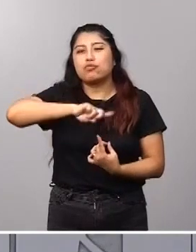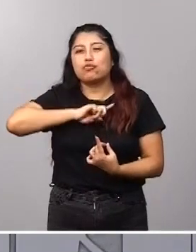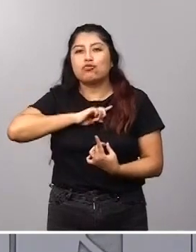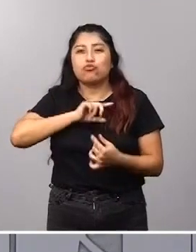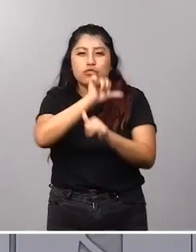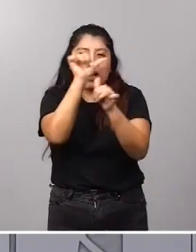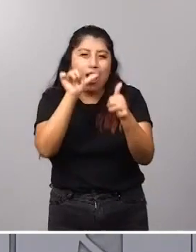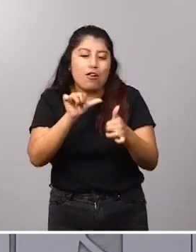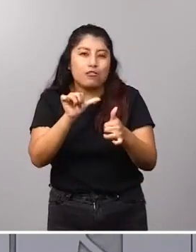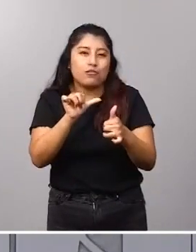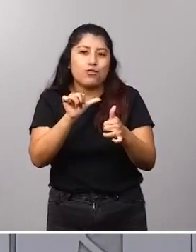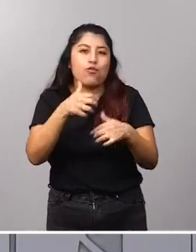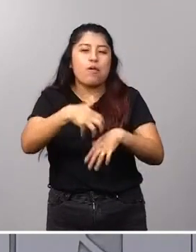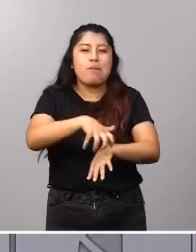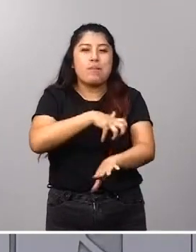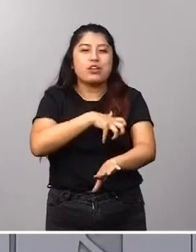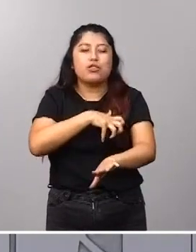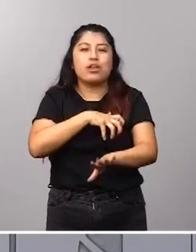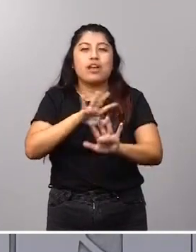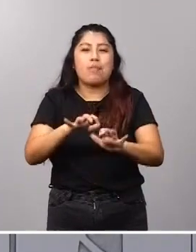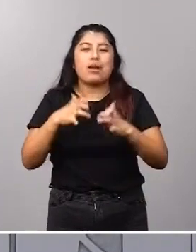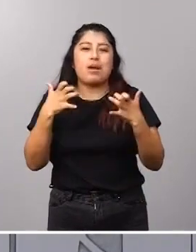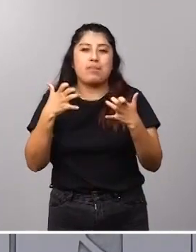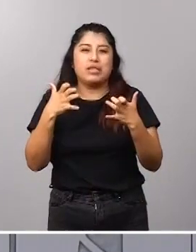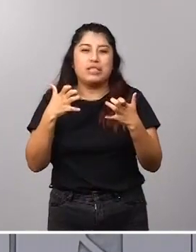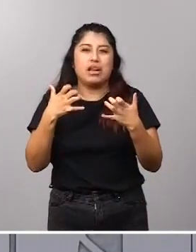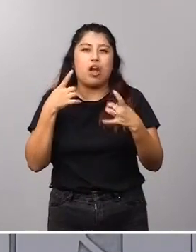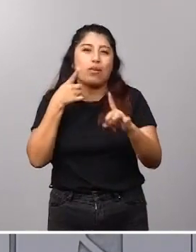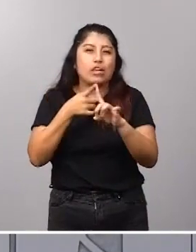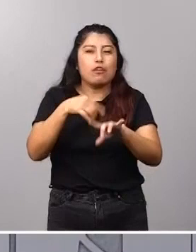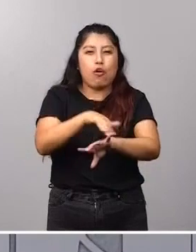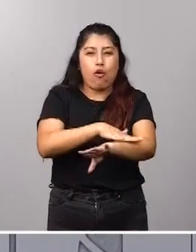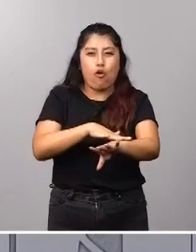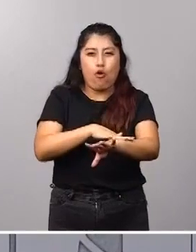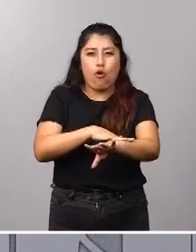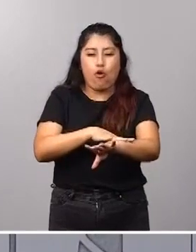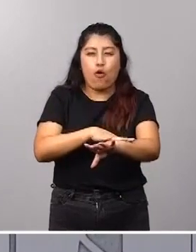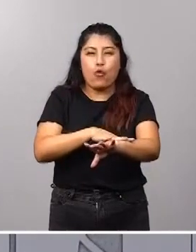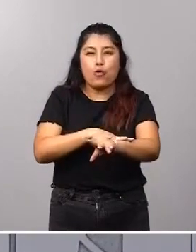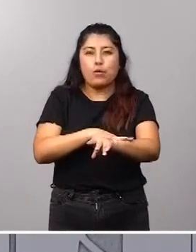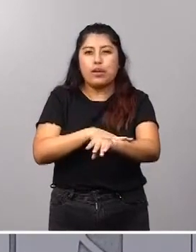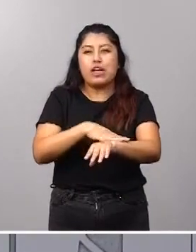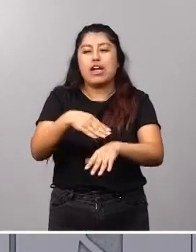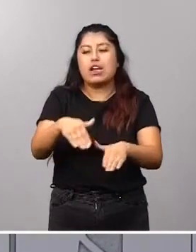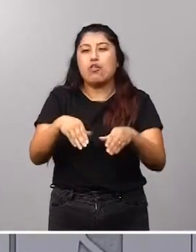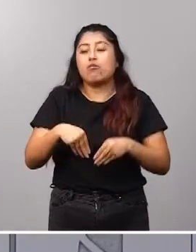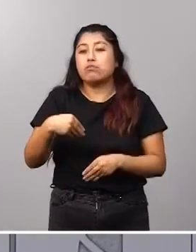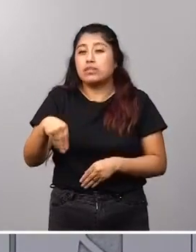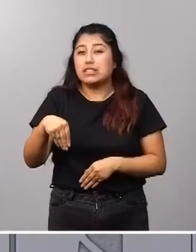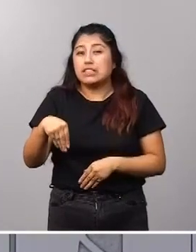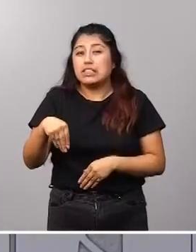de articular una mayoría parlamentaria que nos permita un gobierno no para una investidura, sino para una legislatura. Quiero en esto ser claro.